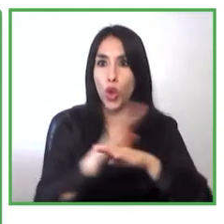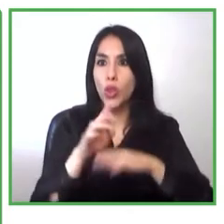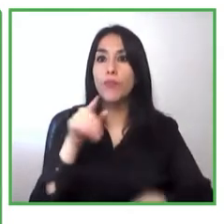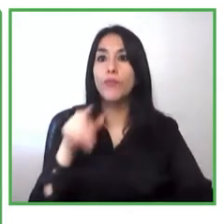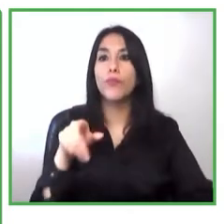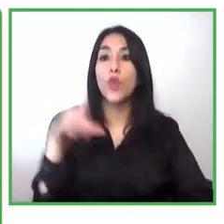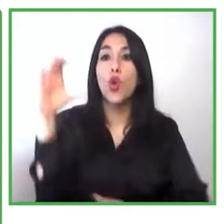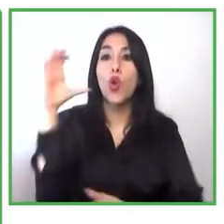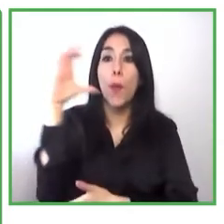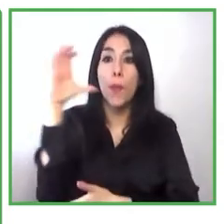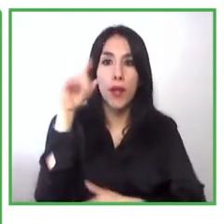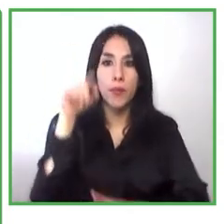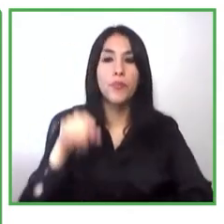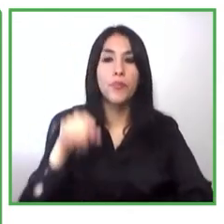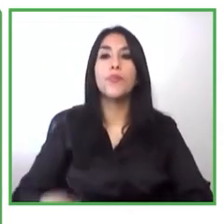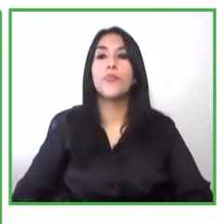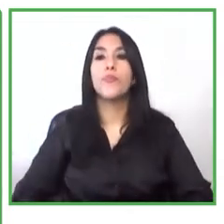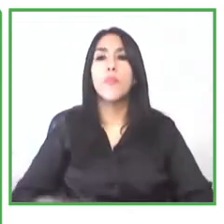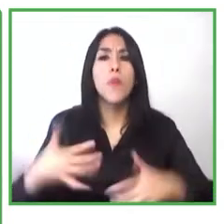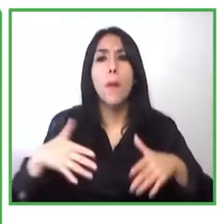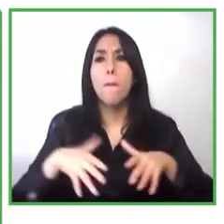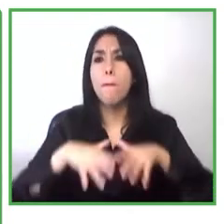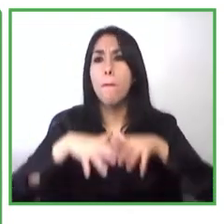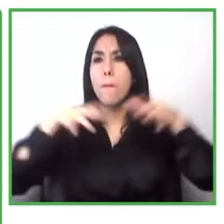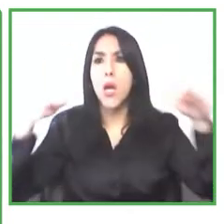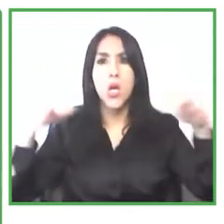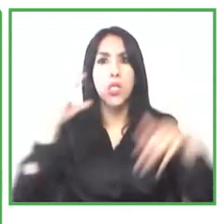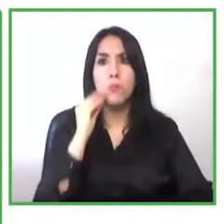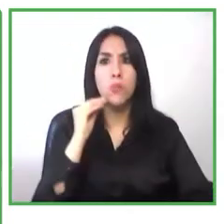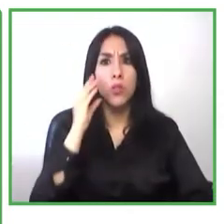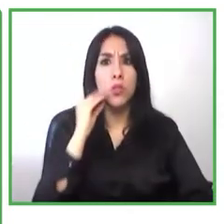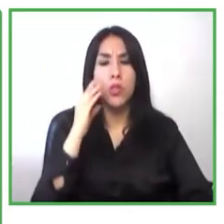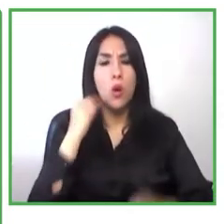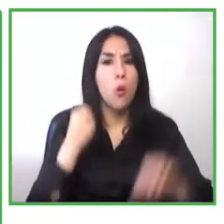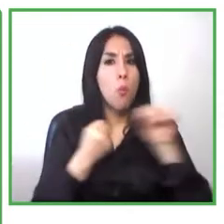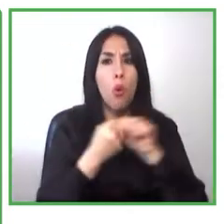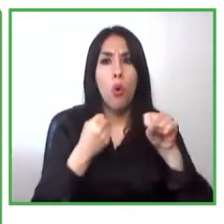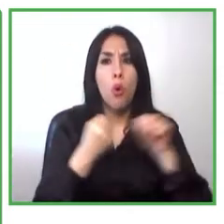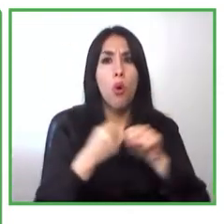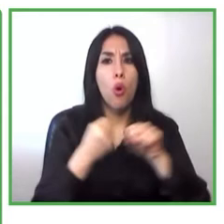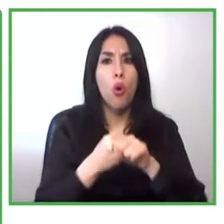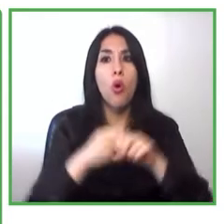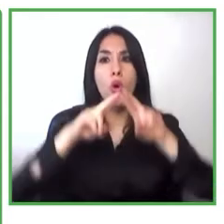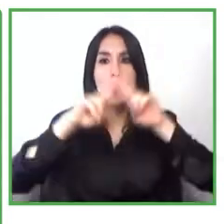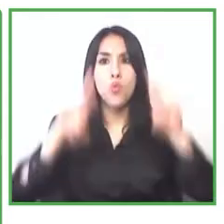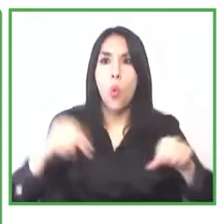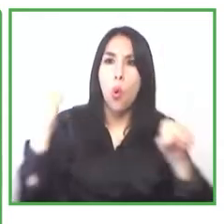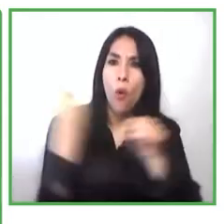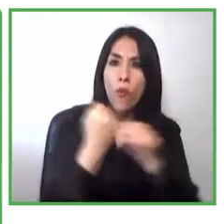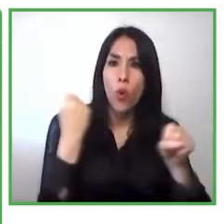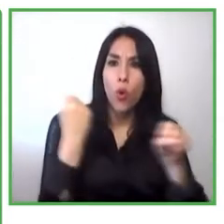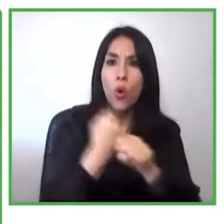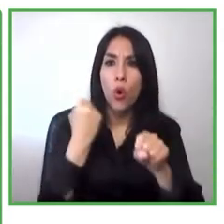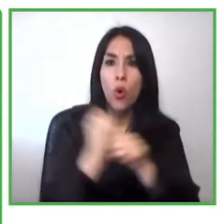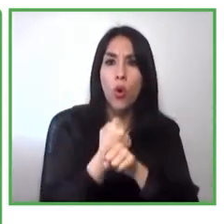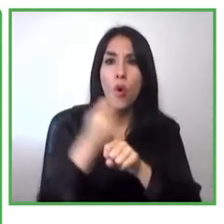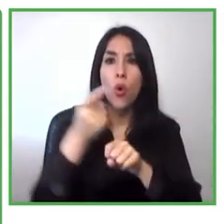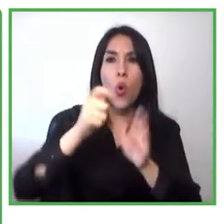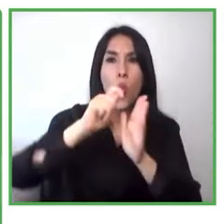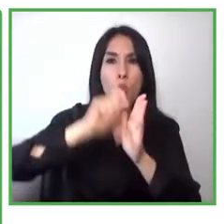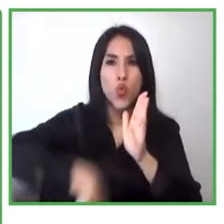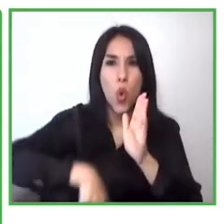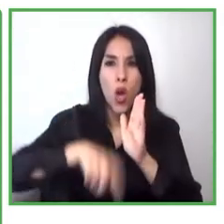gerencia de proyectos de cooperación internacional trabajó para el BID, para USAID y la Fundación FORE. Lleva muchos años aportando desde la